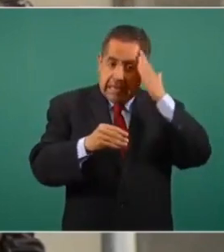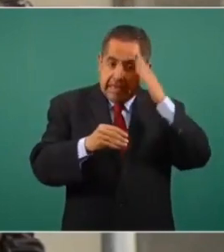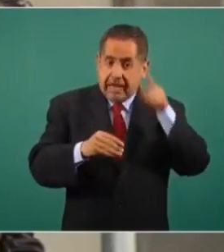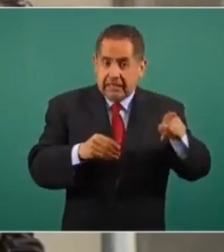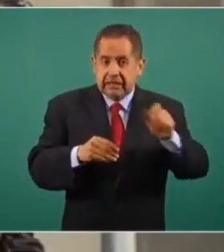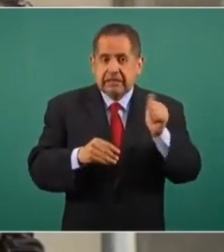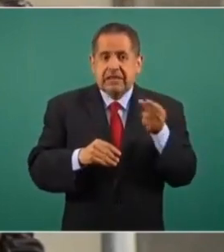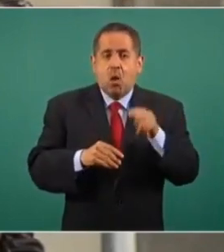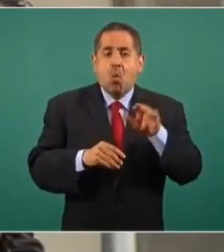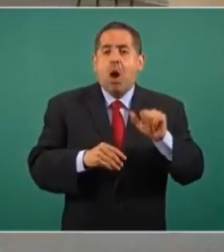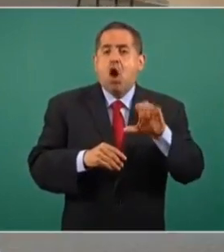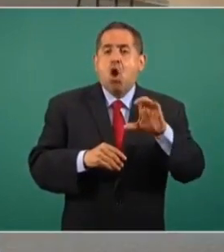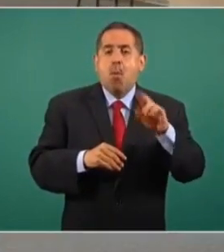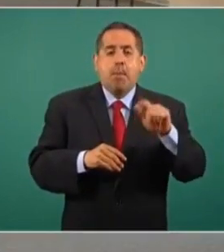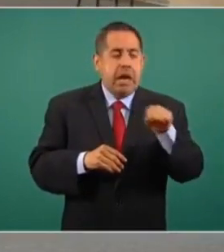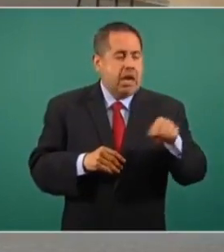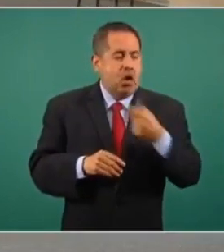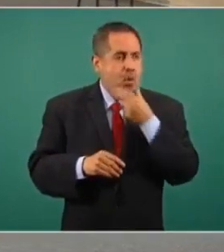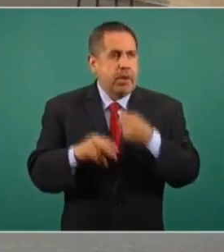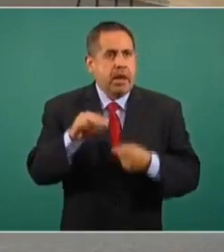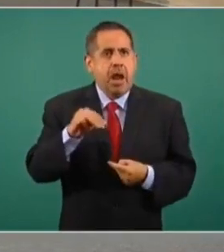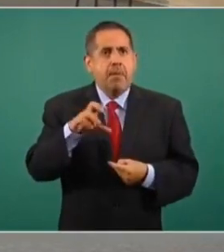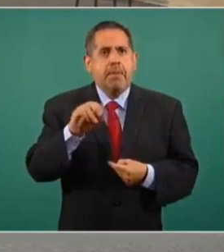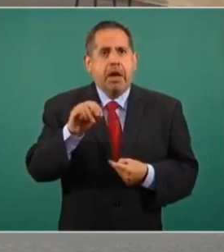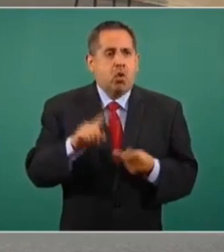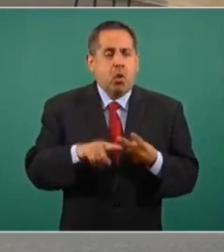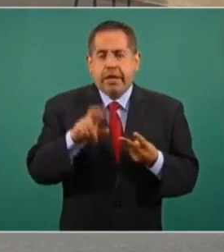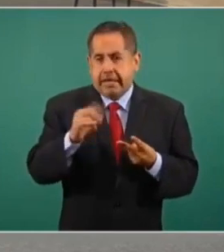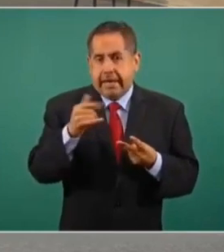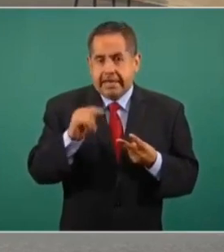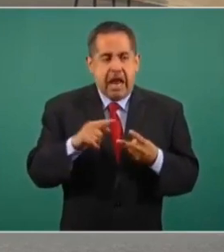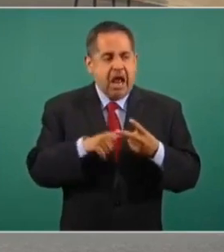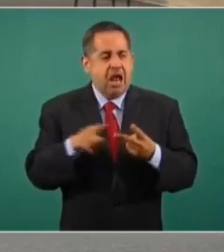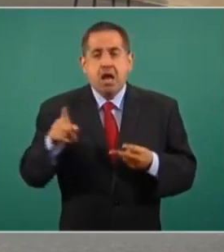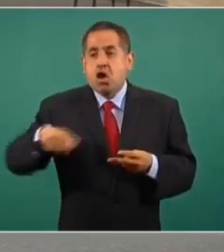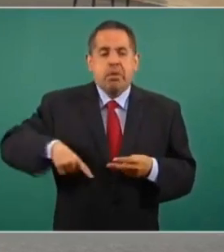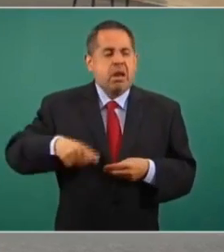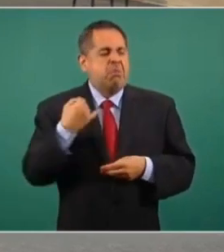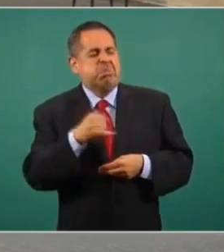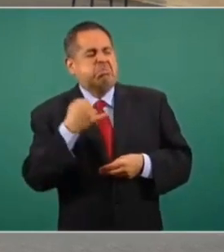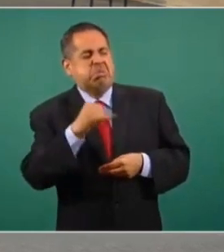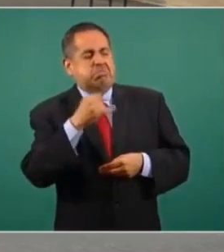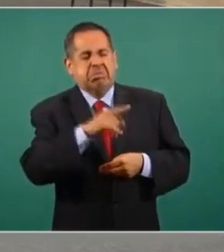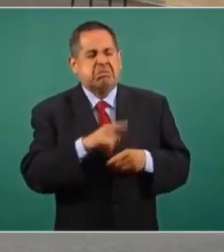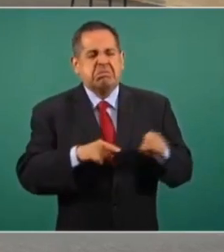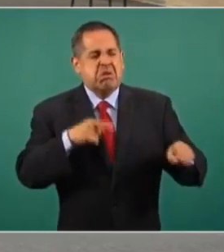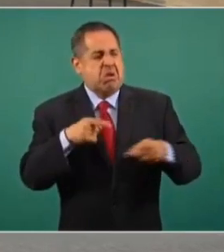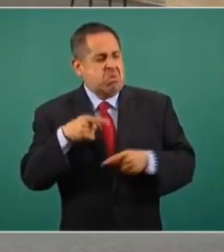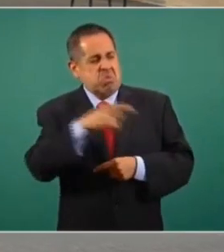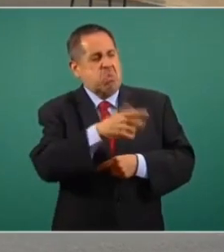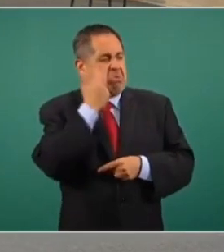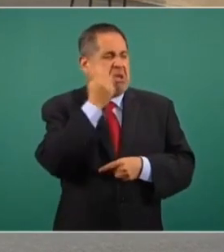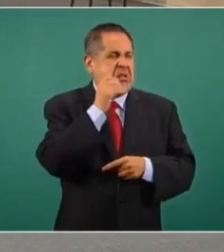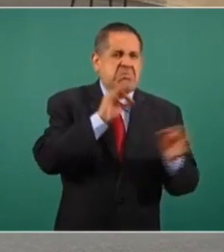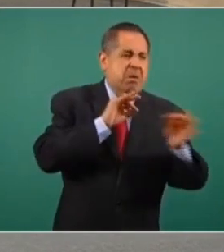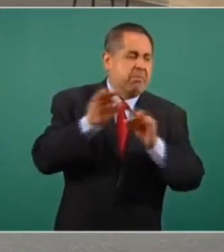San Juan Copala, que son Marco Albino y Reina Martínez Flores. Estaban llamándolos provocadores,